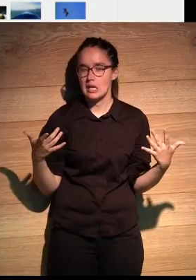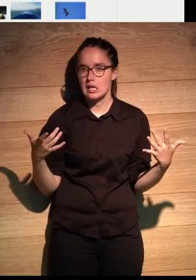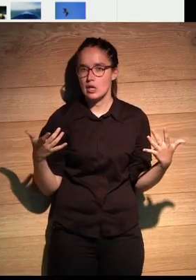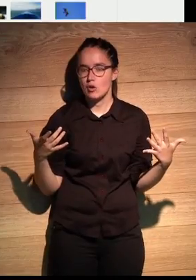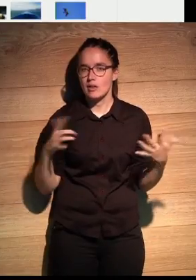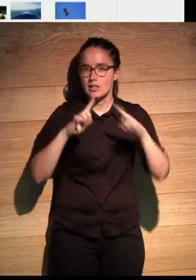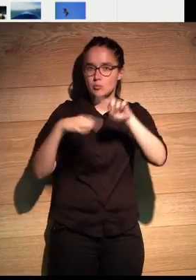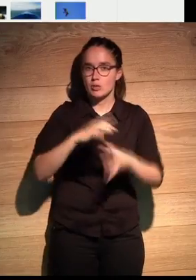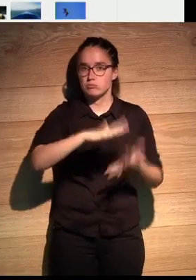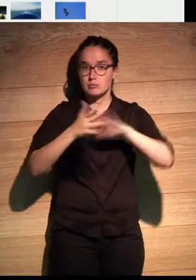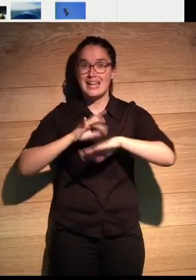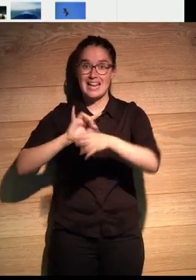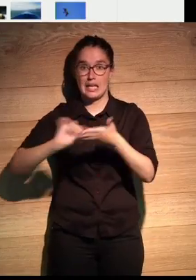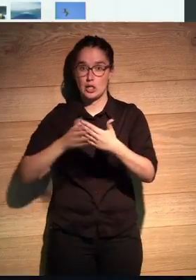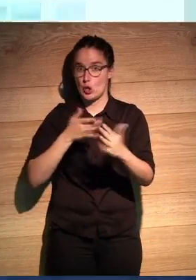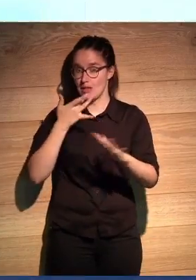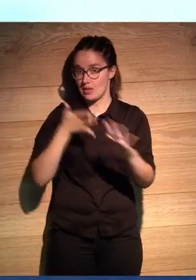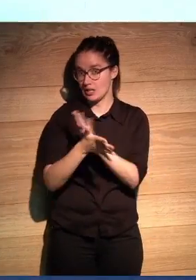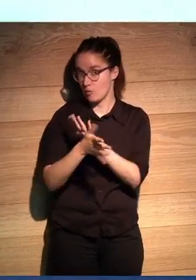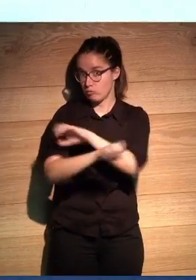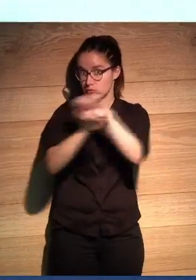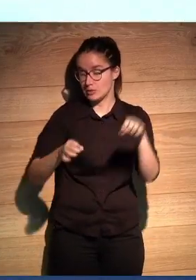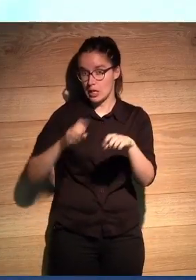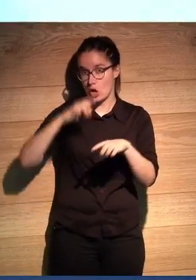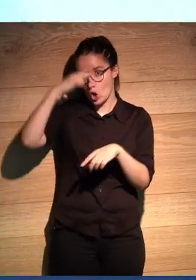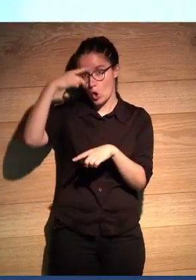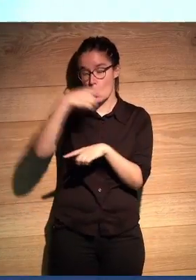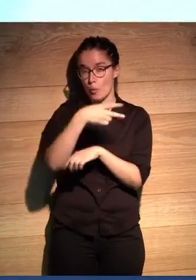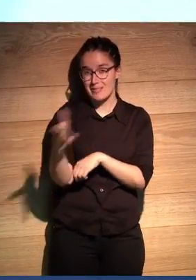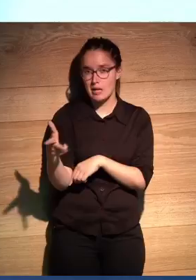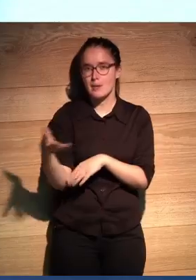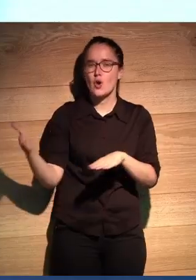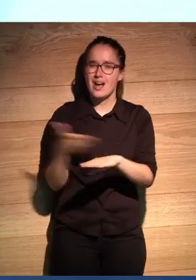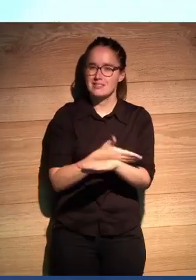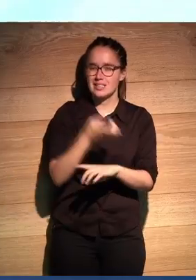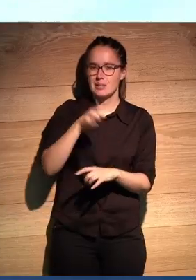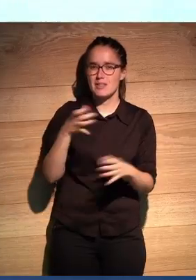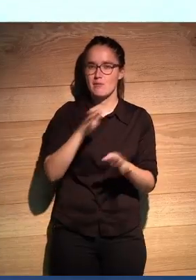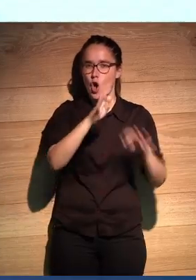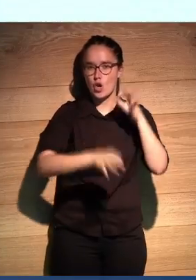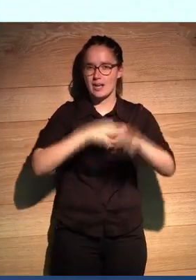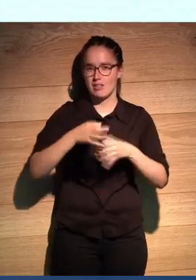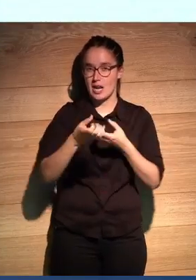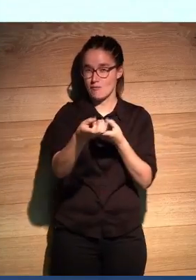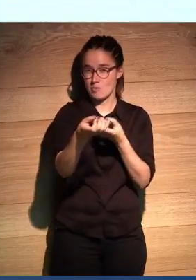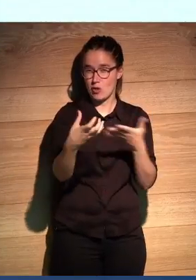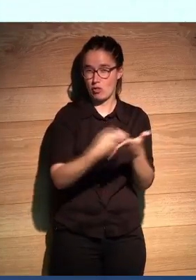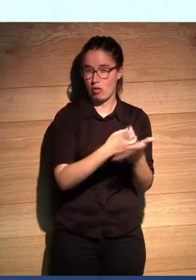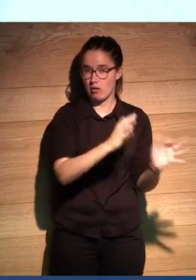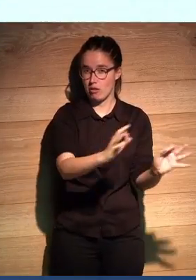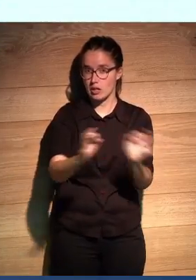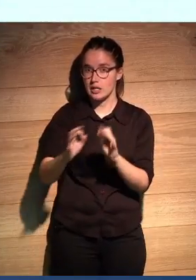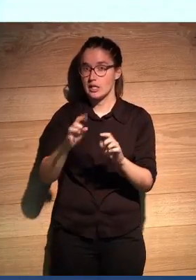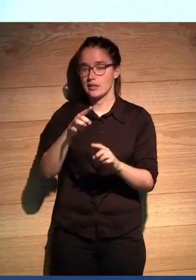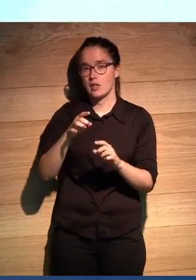convirtió después en el guión definitivo del documental. Pero decía que antes de eso teníamos también que organizar esa información y